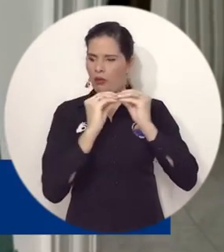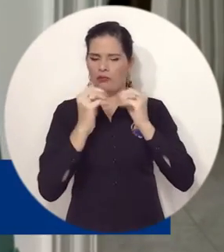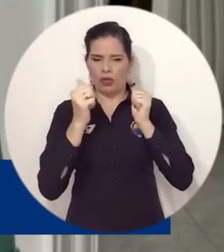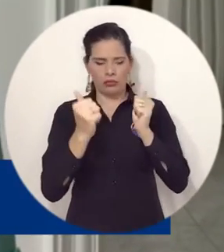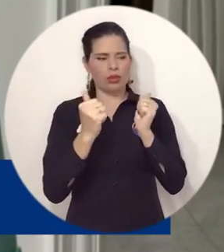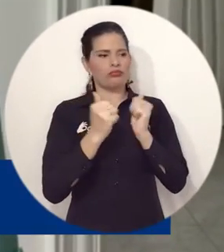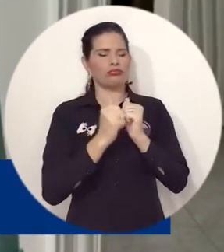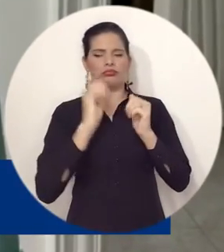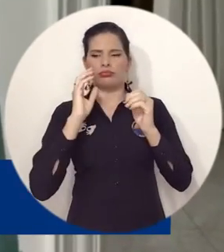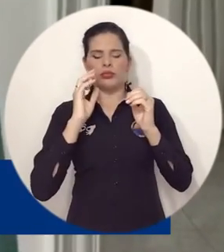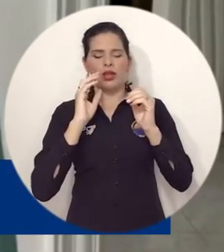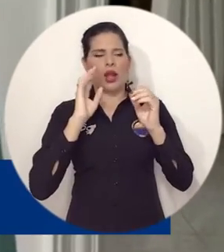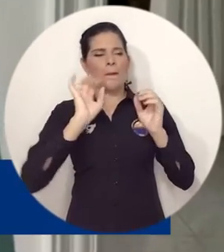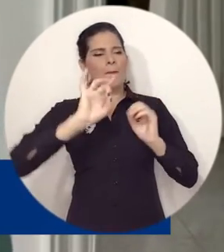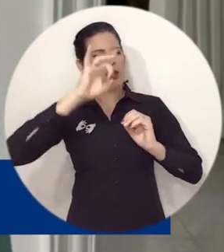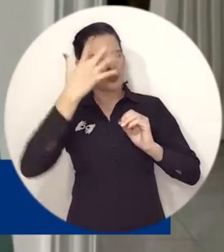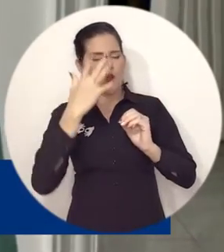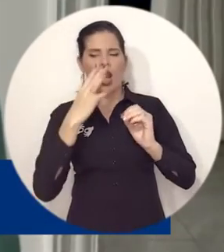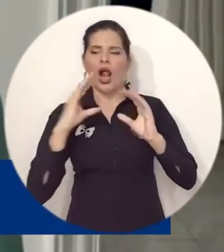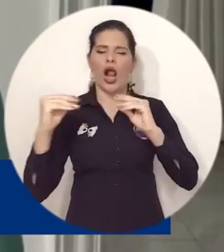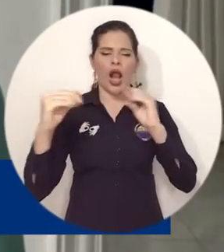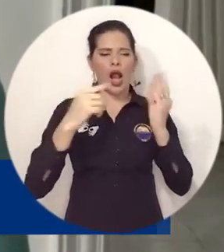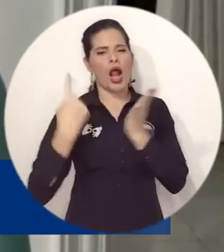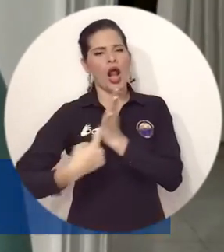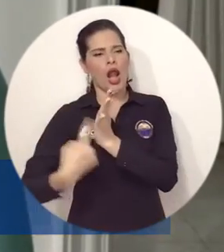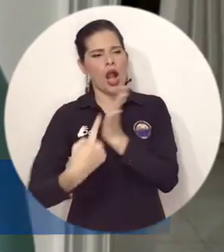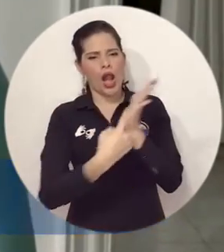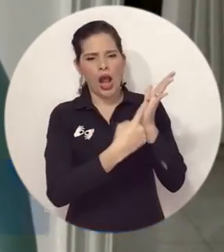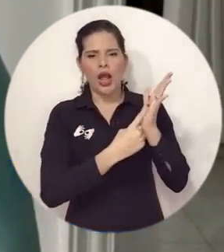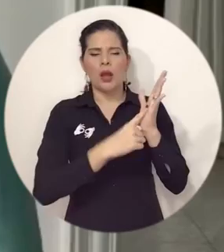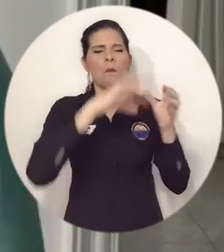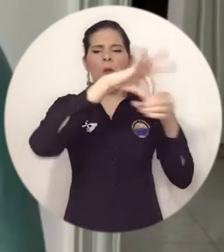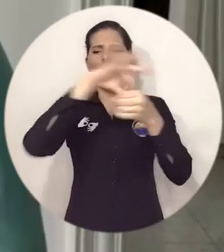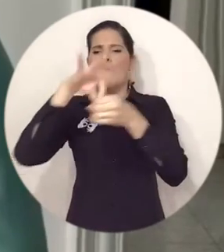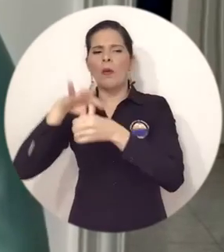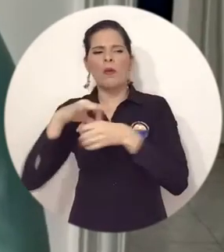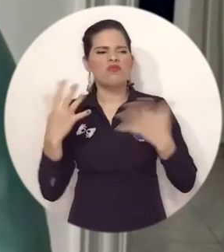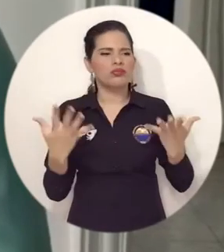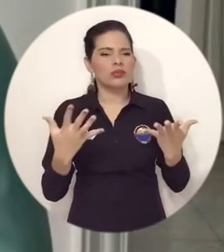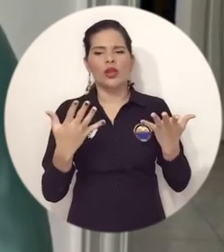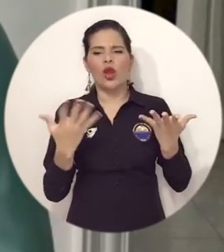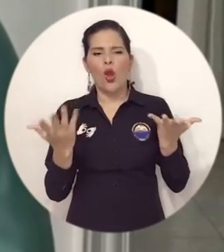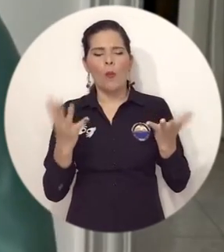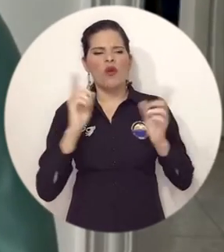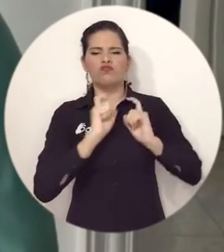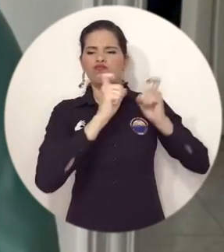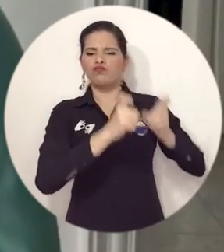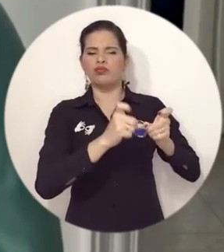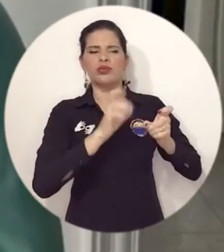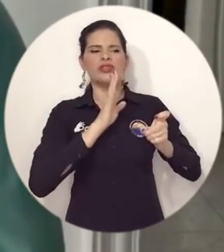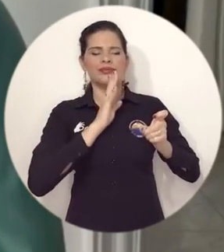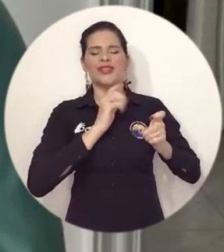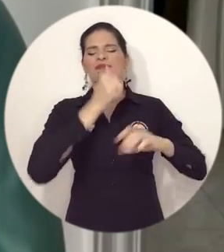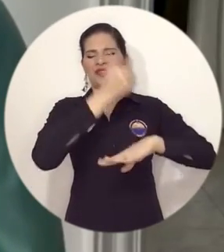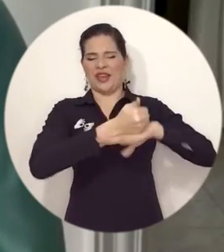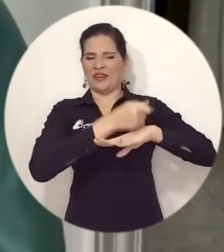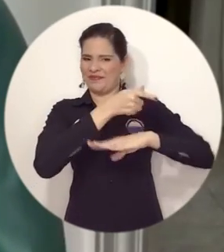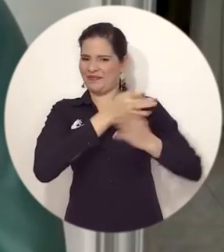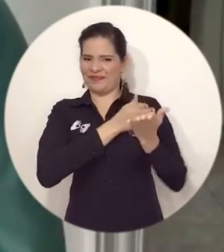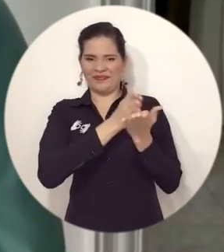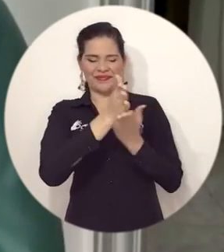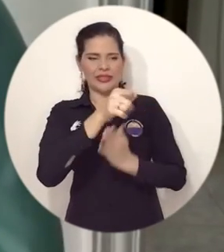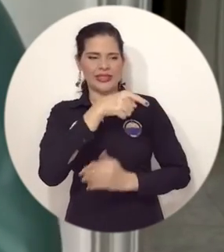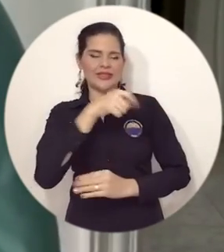agenda, que se tenía estipulada para él mismo. Se hizo ya la asignación correspondiente al rector Pablo Vera